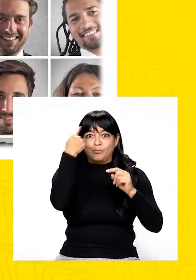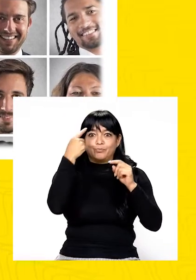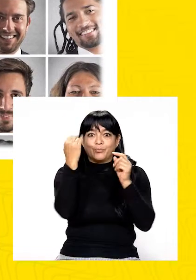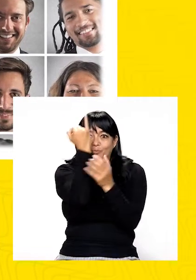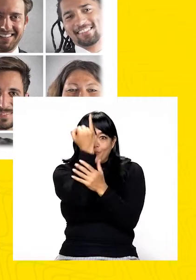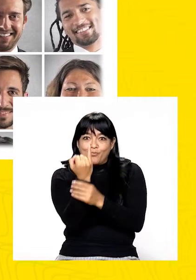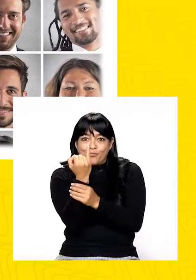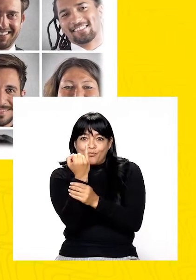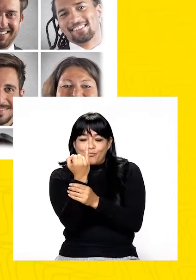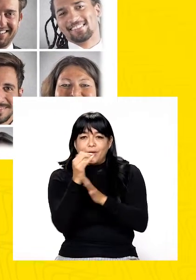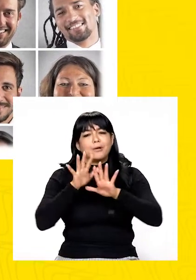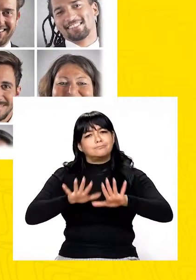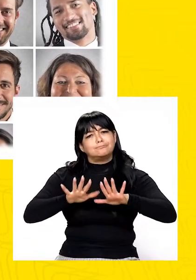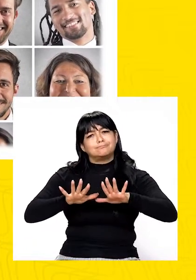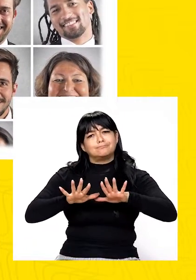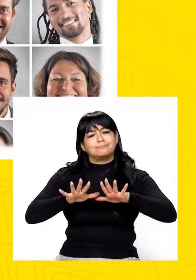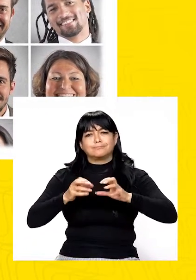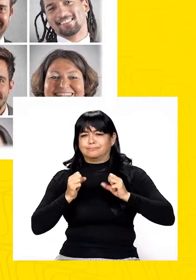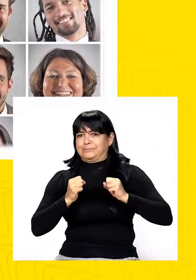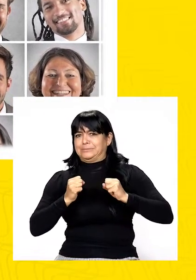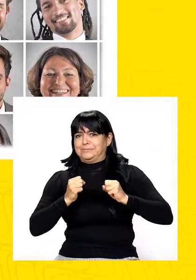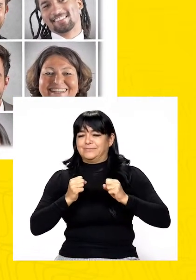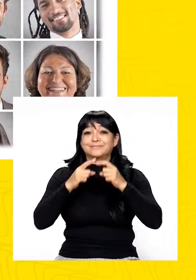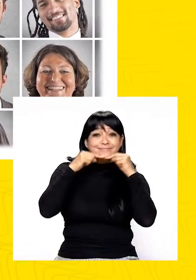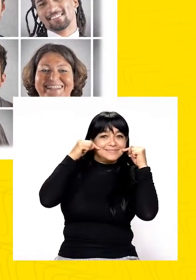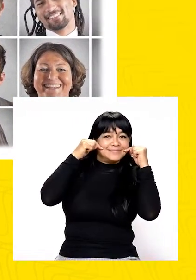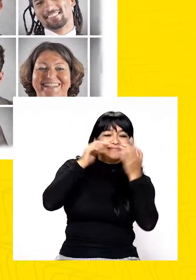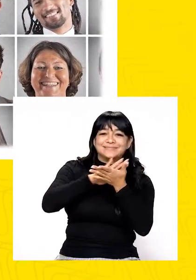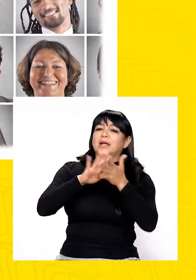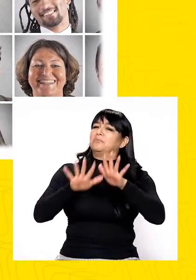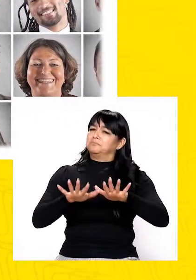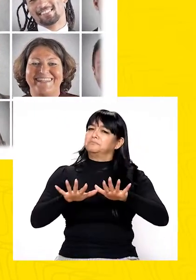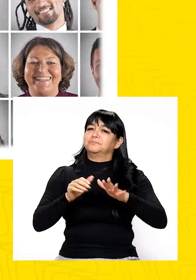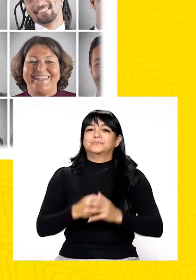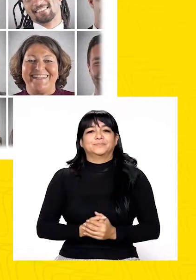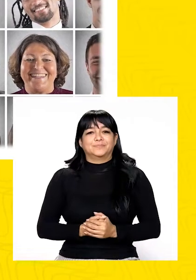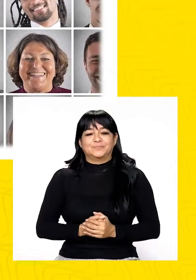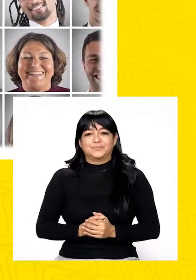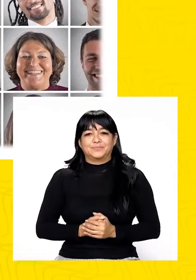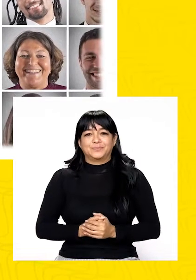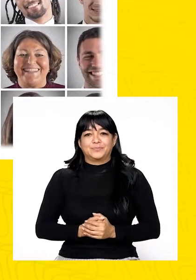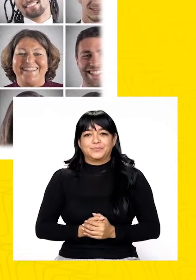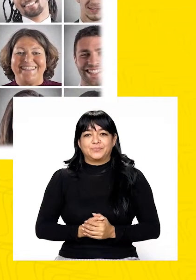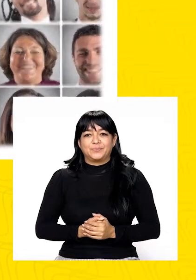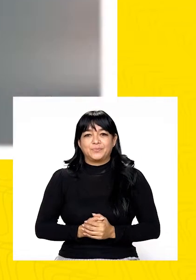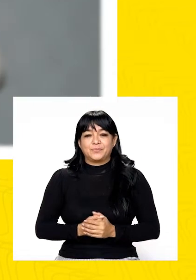redonda, delgada, serena, severa, simpática, tranquila.